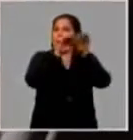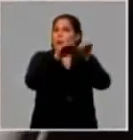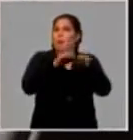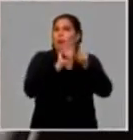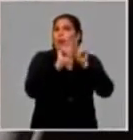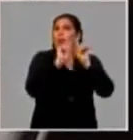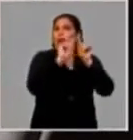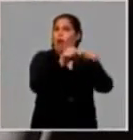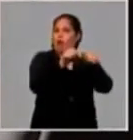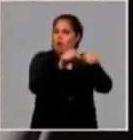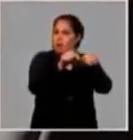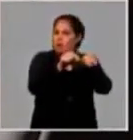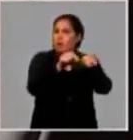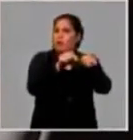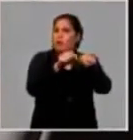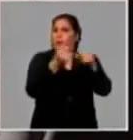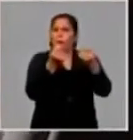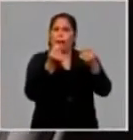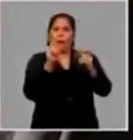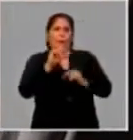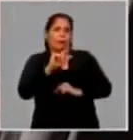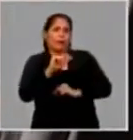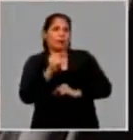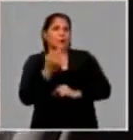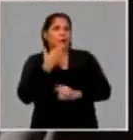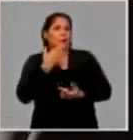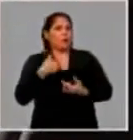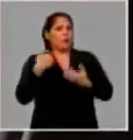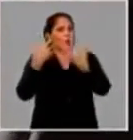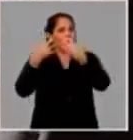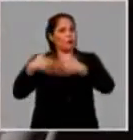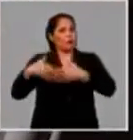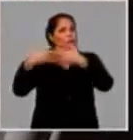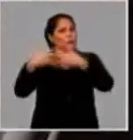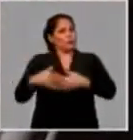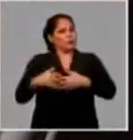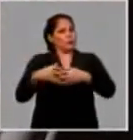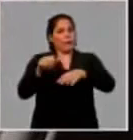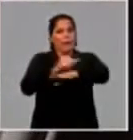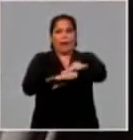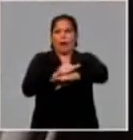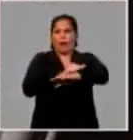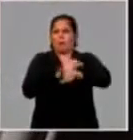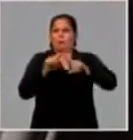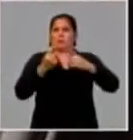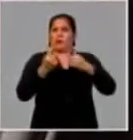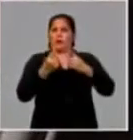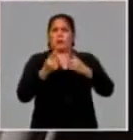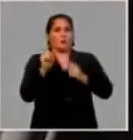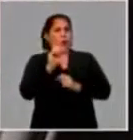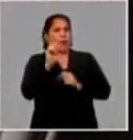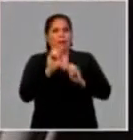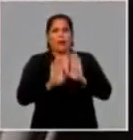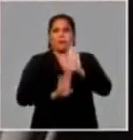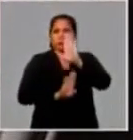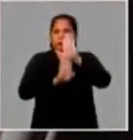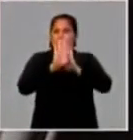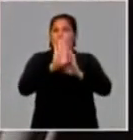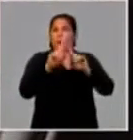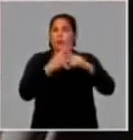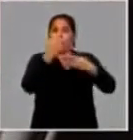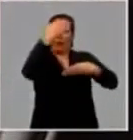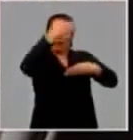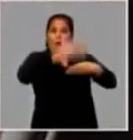bajada de los costos, más soberanía para la producción de jabón, sin embargo, eso no ha podido prosperar porque el bloqueo ha